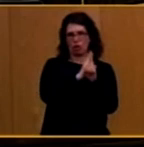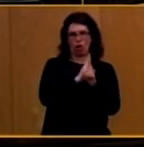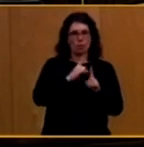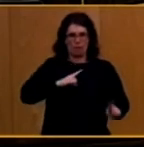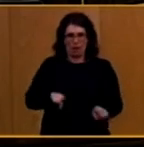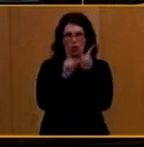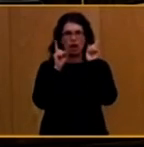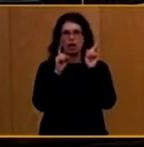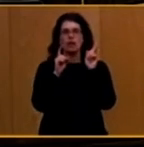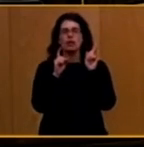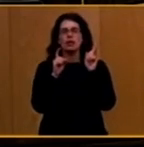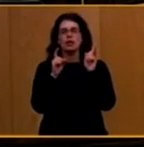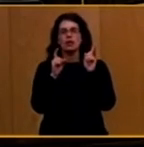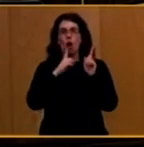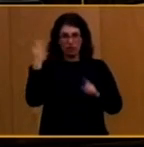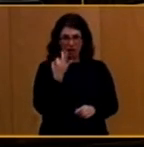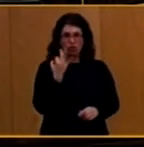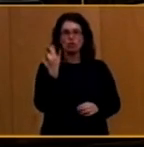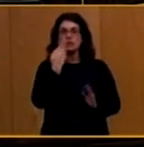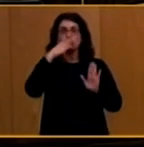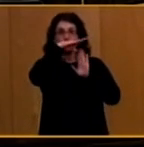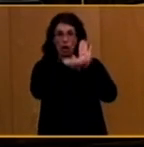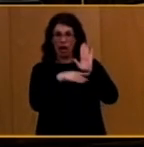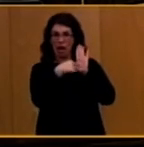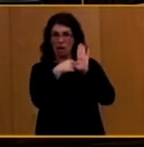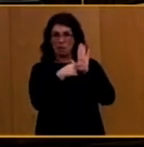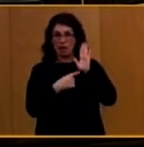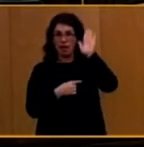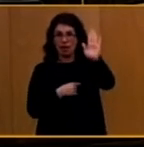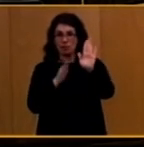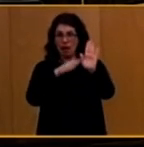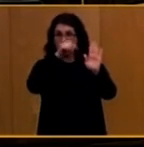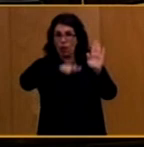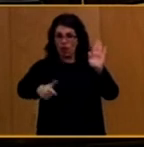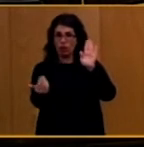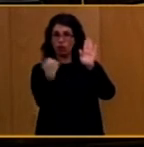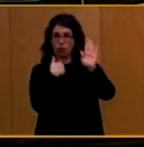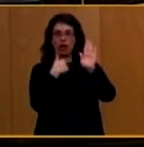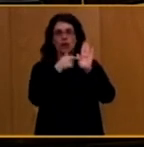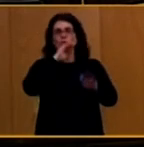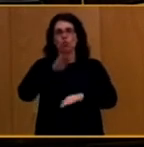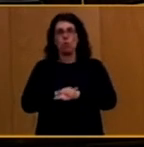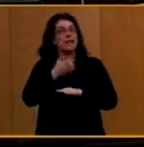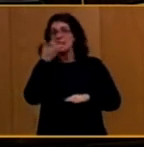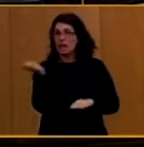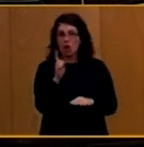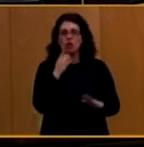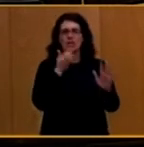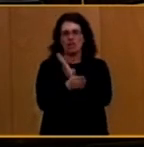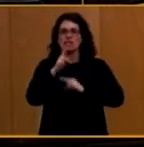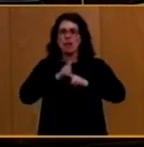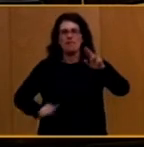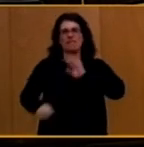cumplir con el programa que le ha comprometido a los ciudadanos y si no cumple está en fraude electoral y usted hoy